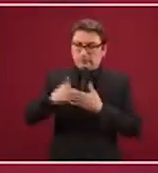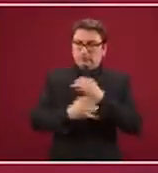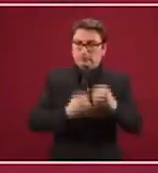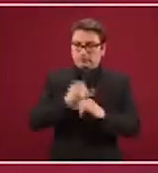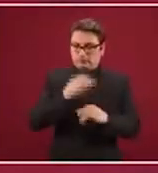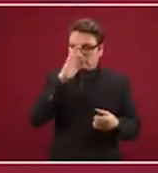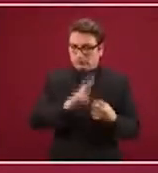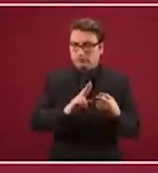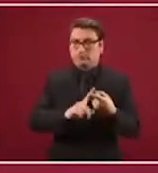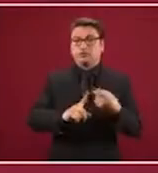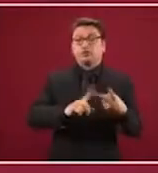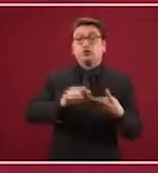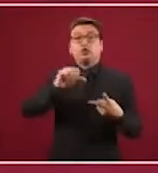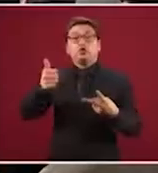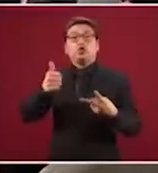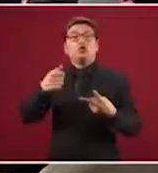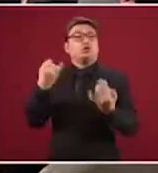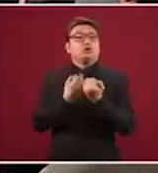Y lo otro es el asilo.